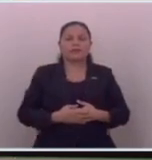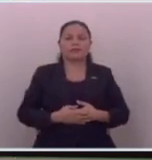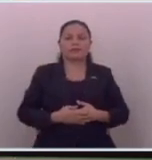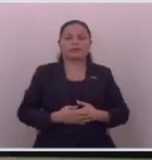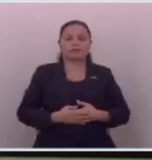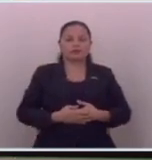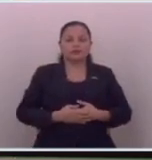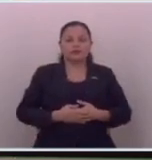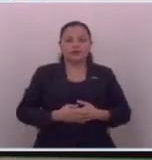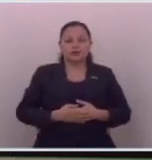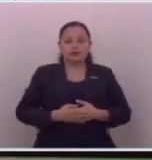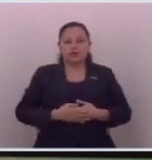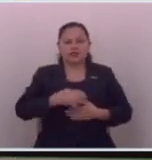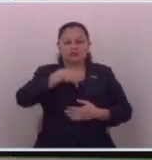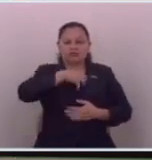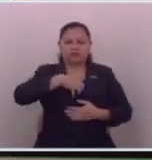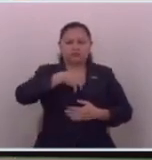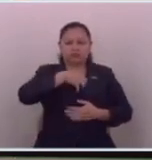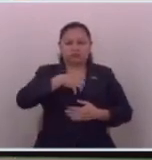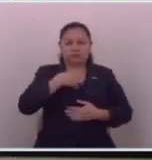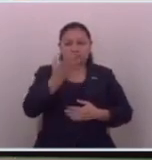pero eso no le indigna a nadie